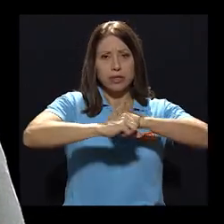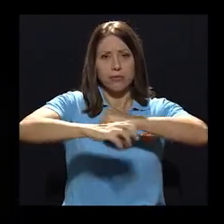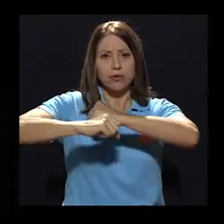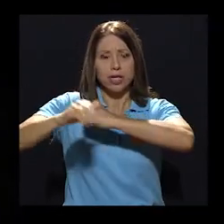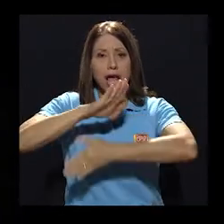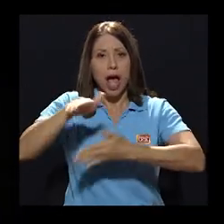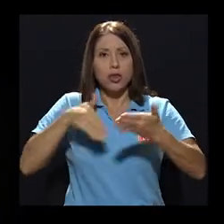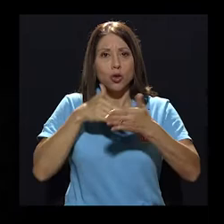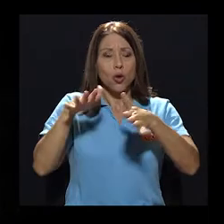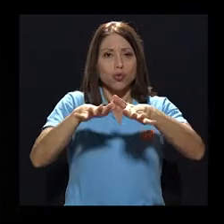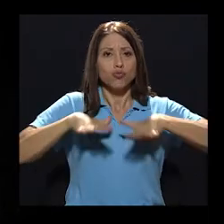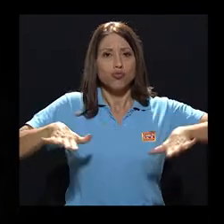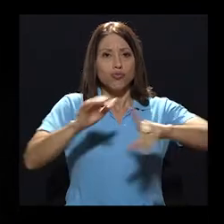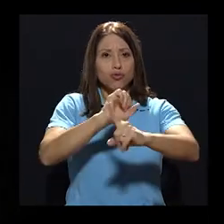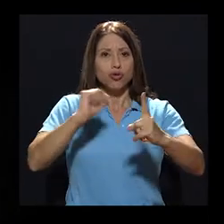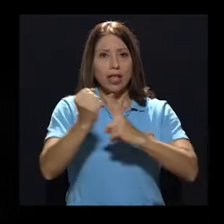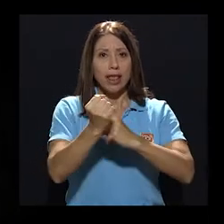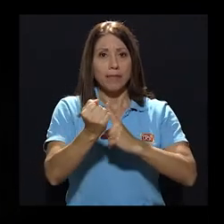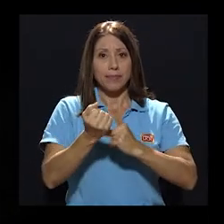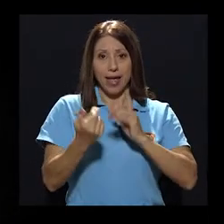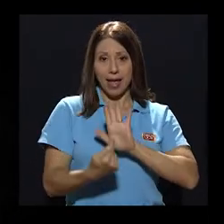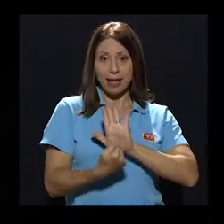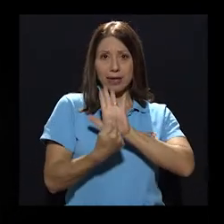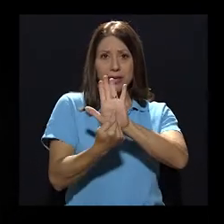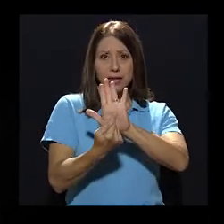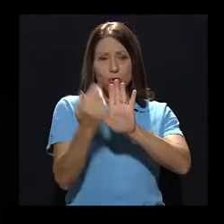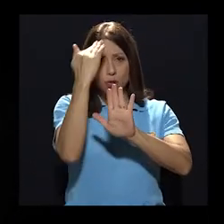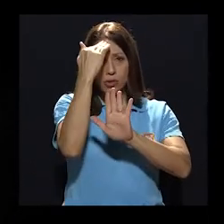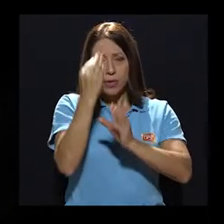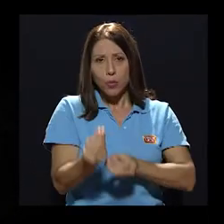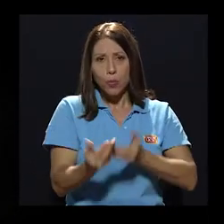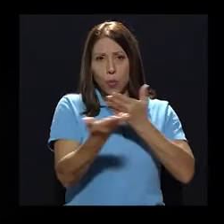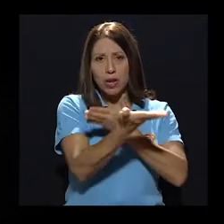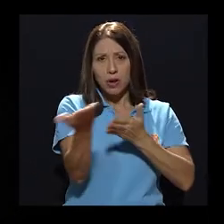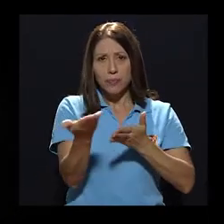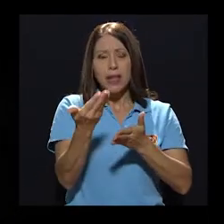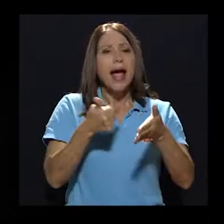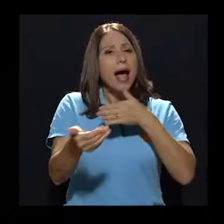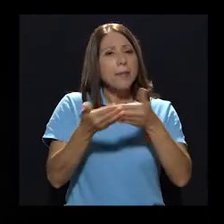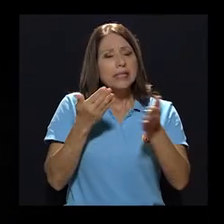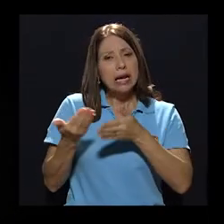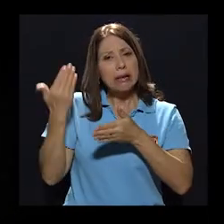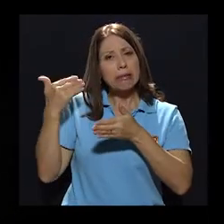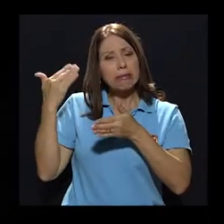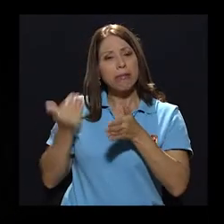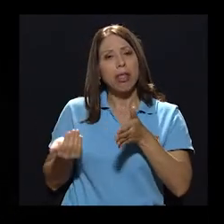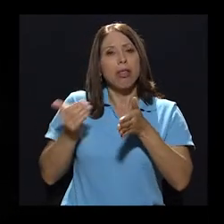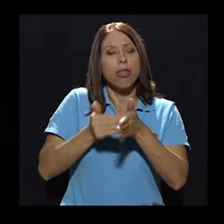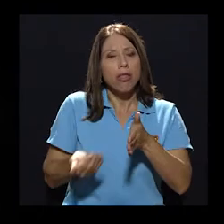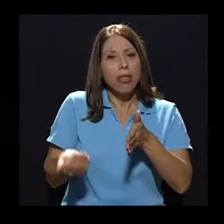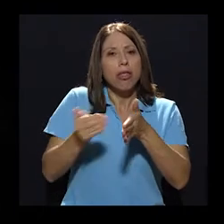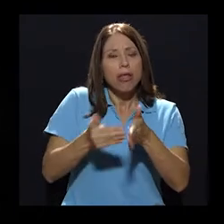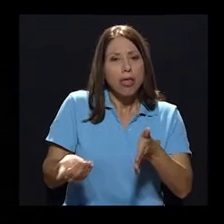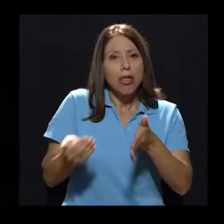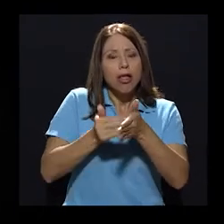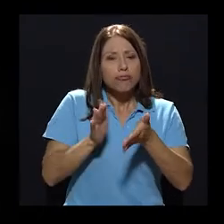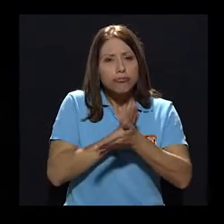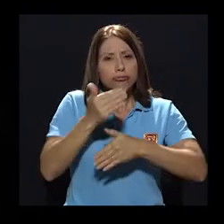sociedad. Por este medio hago del conocimiento público que a pesar de reiteradas diligencias ante el Ministerio de Ciencia,